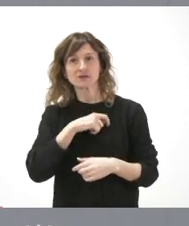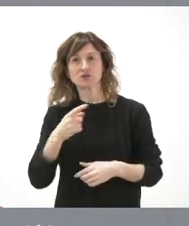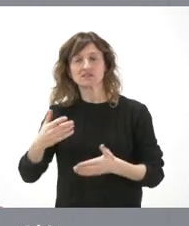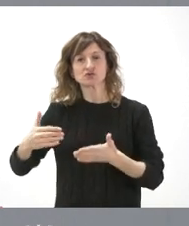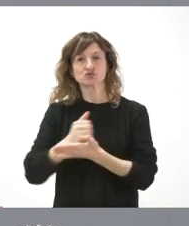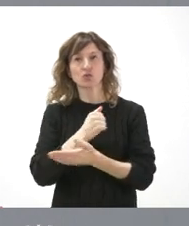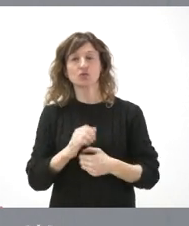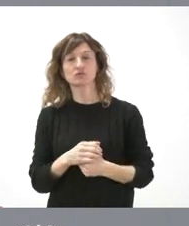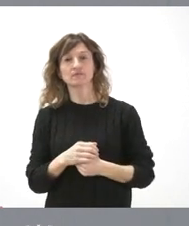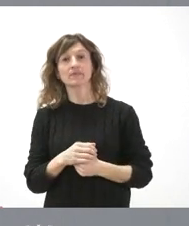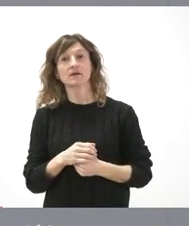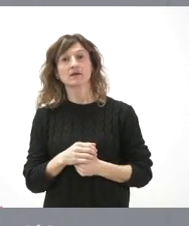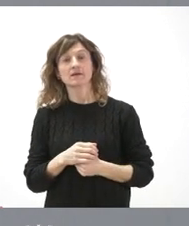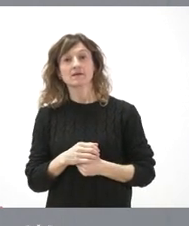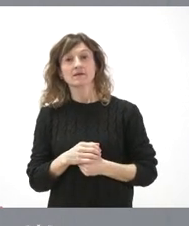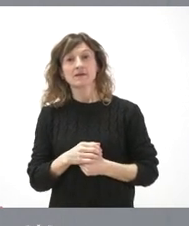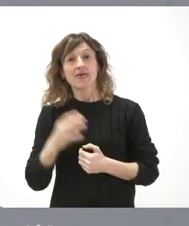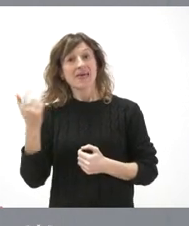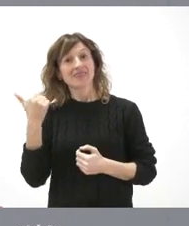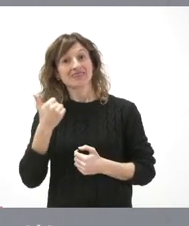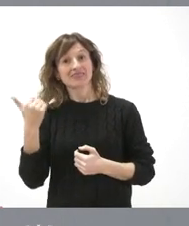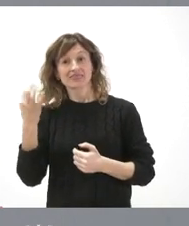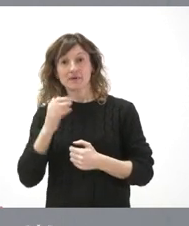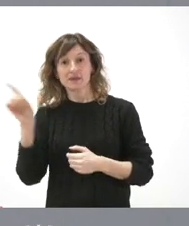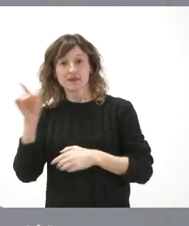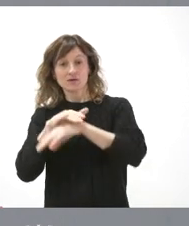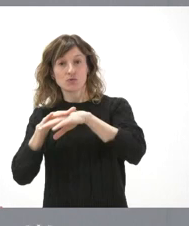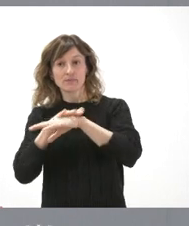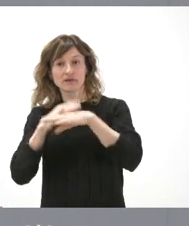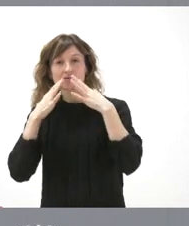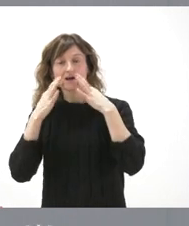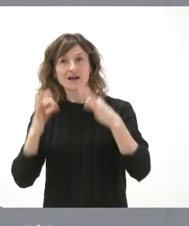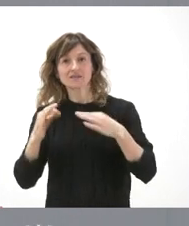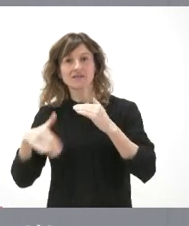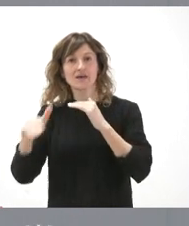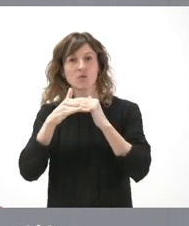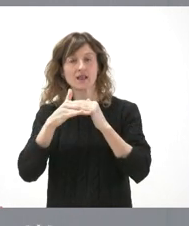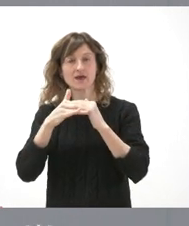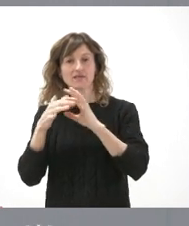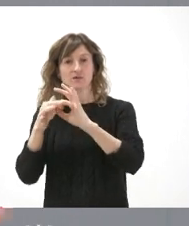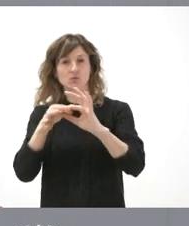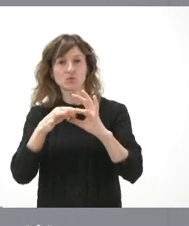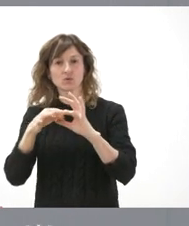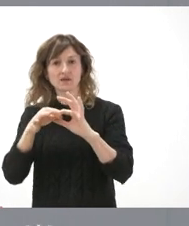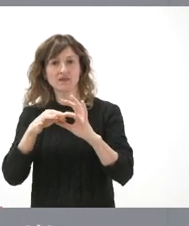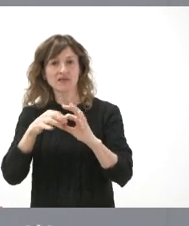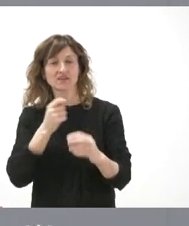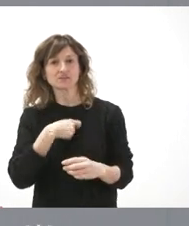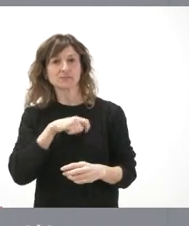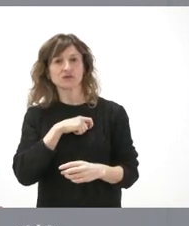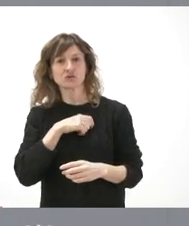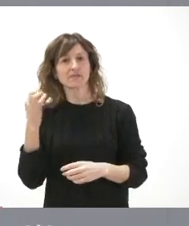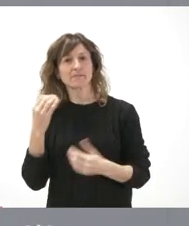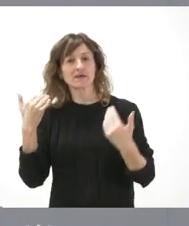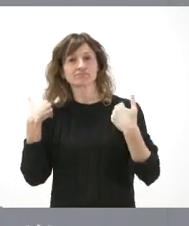es por lo que damos este paso. Que tendría que hacerlo el Gobierno. Si es que el que tendría que garantizar la igualdad y la unidad entre todos los españoles sería